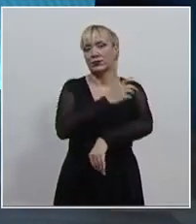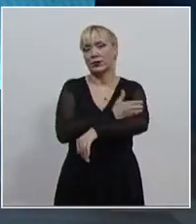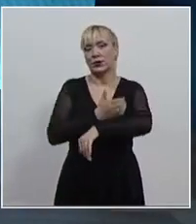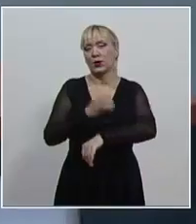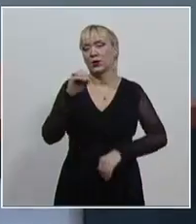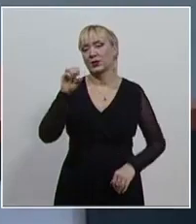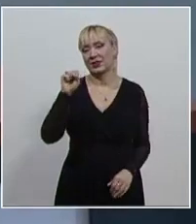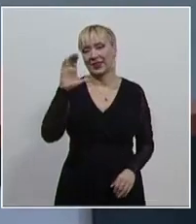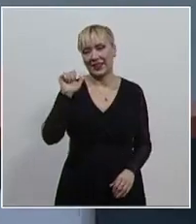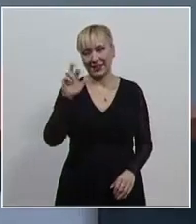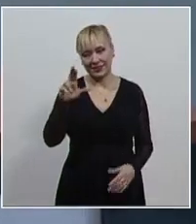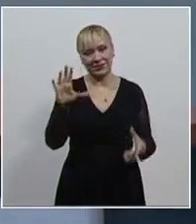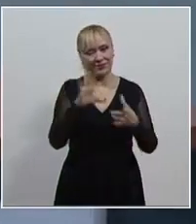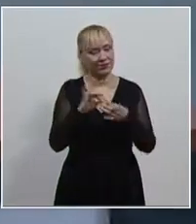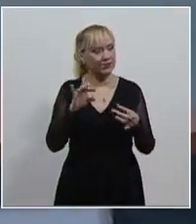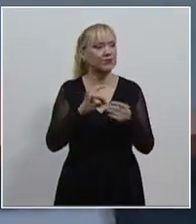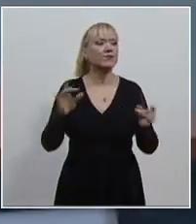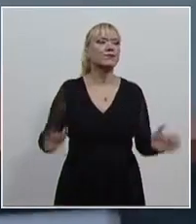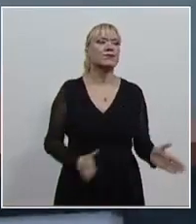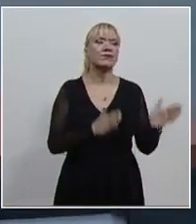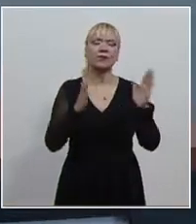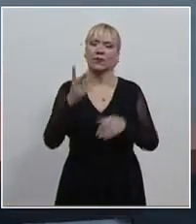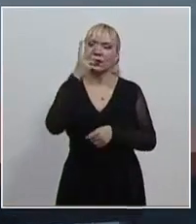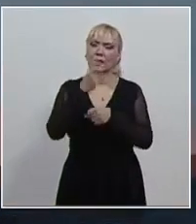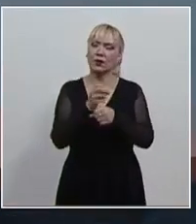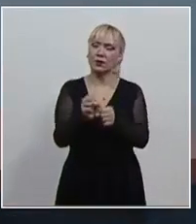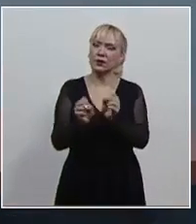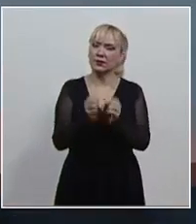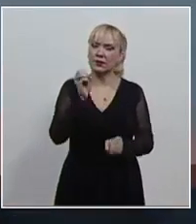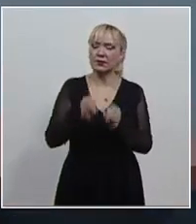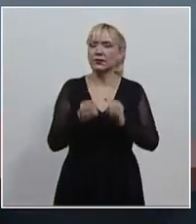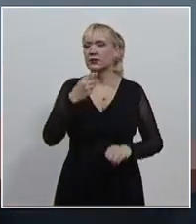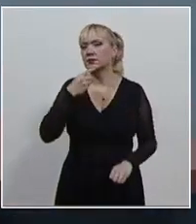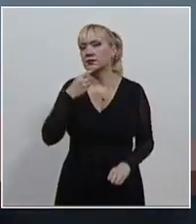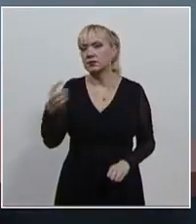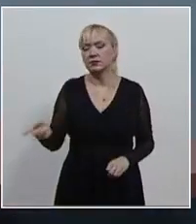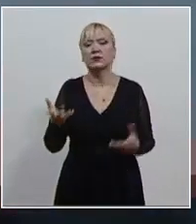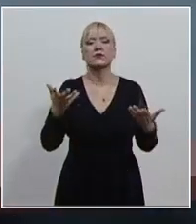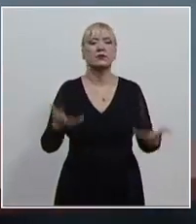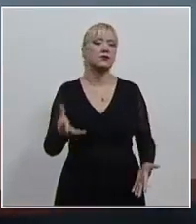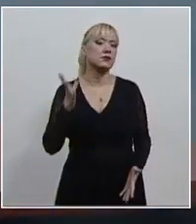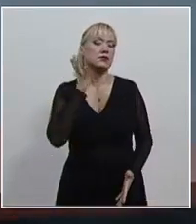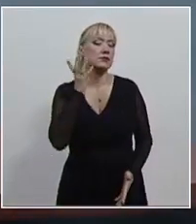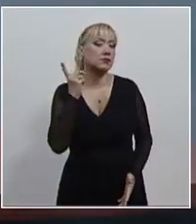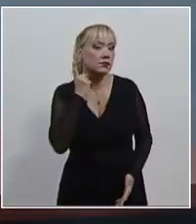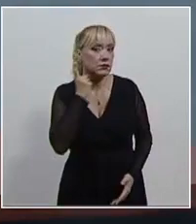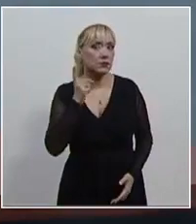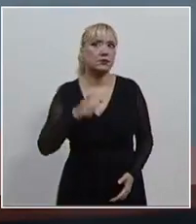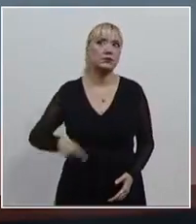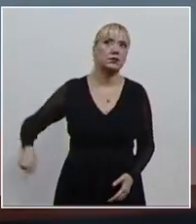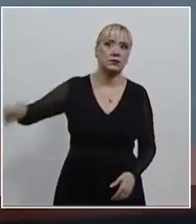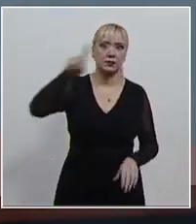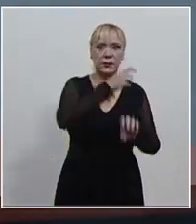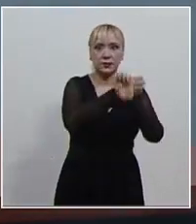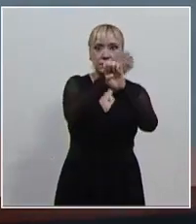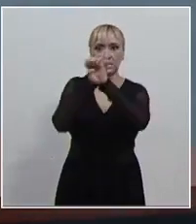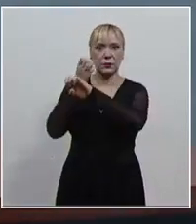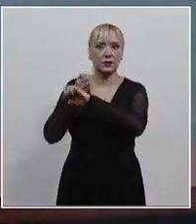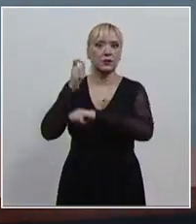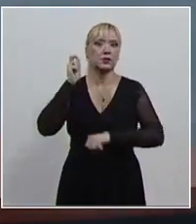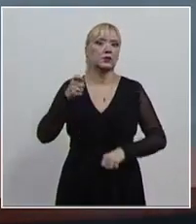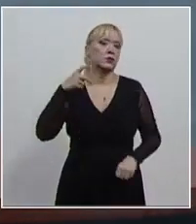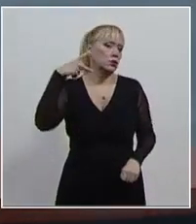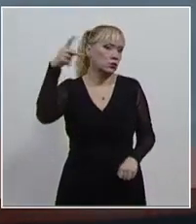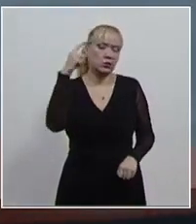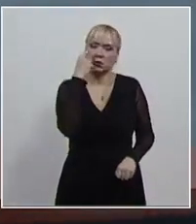González. En otra información, la segunda sala de la Corte determinó que los poderes legislativos locales en su ejercicio de su